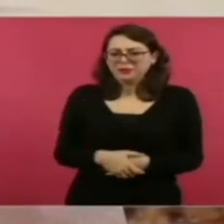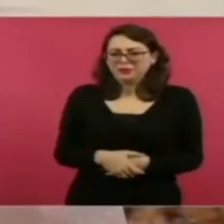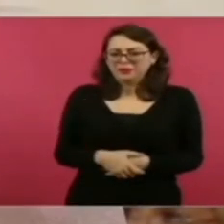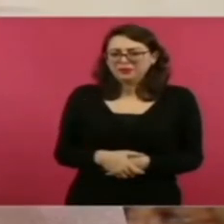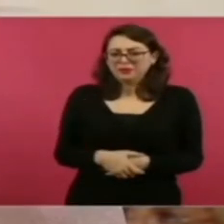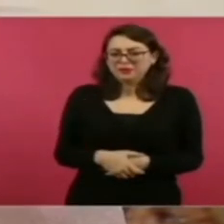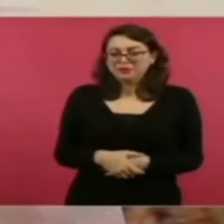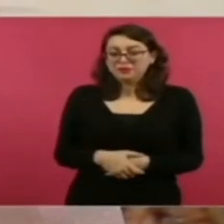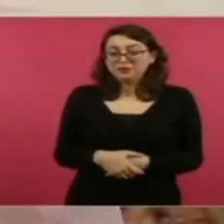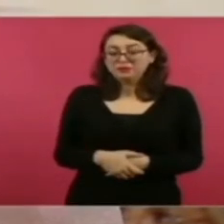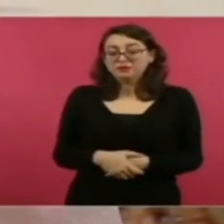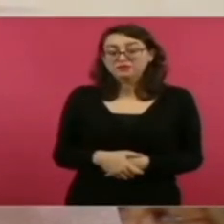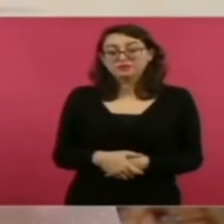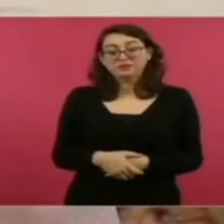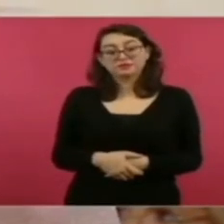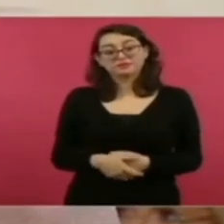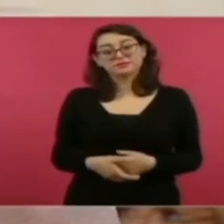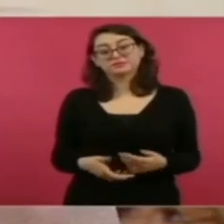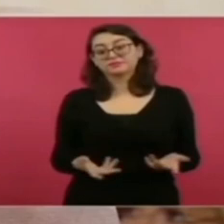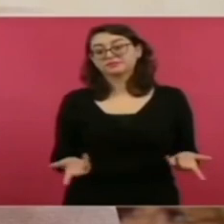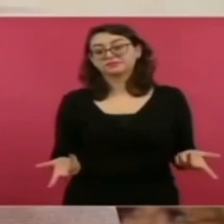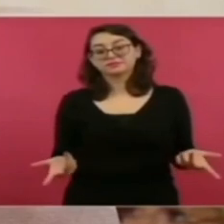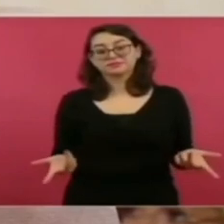nos va a llevar mucho tiempo